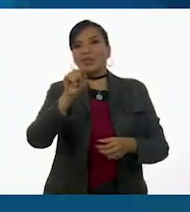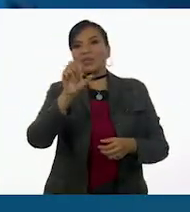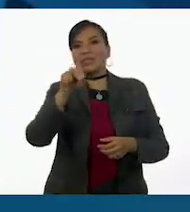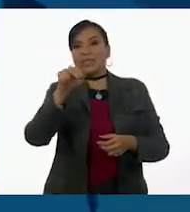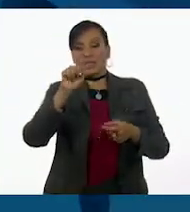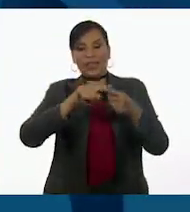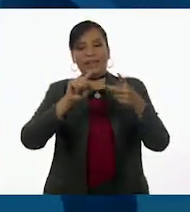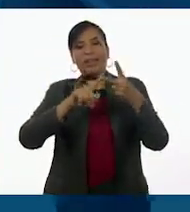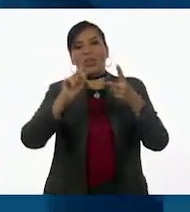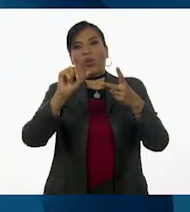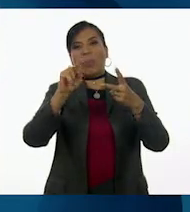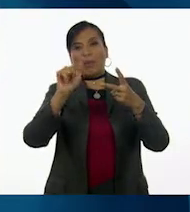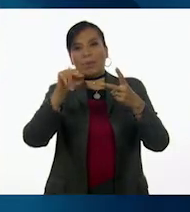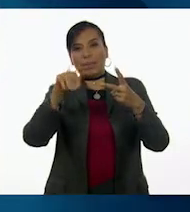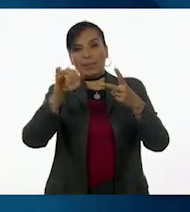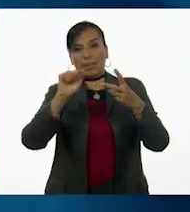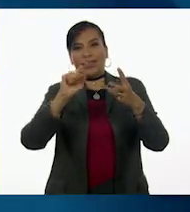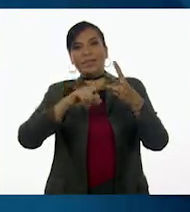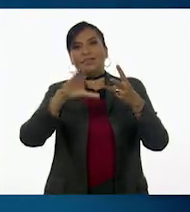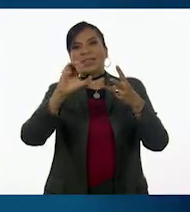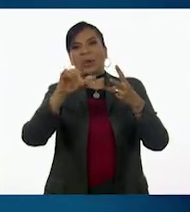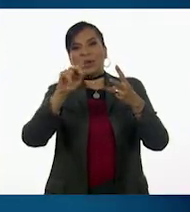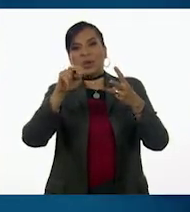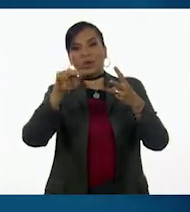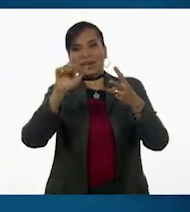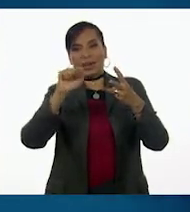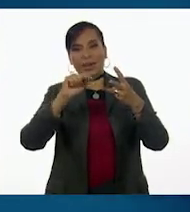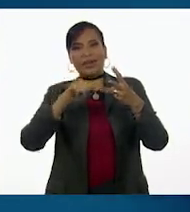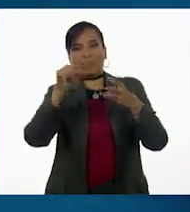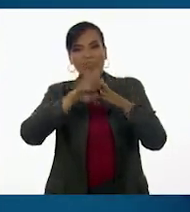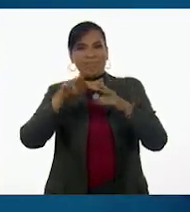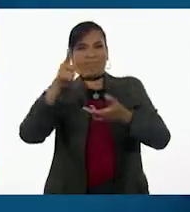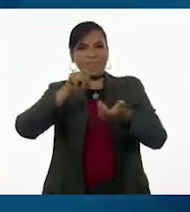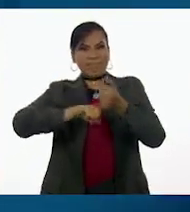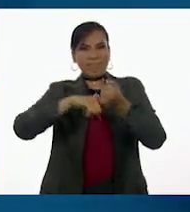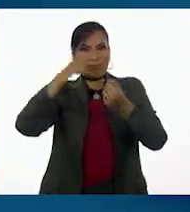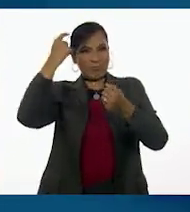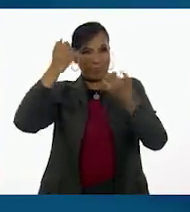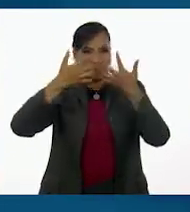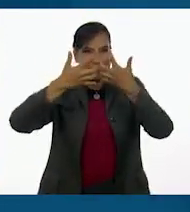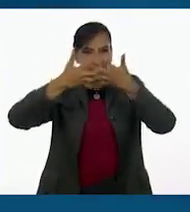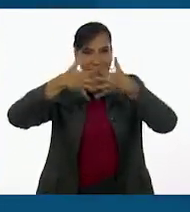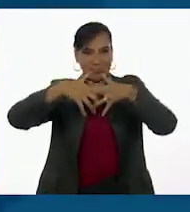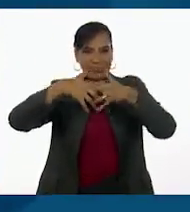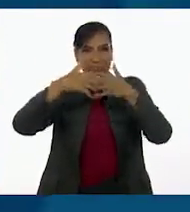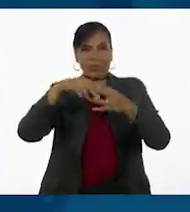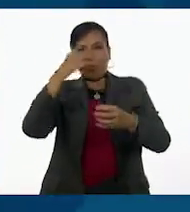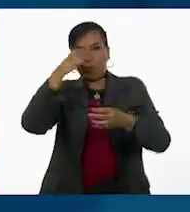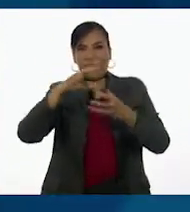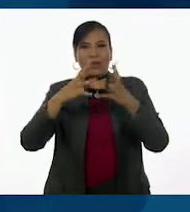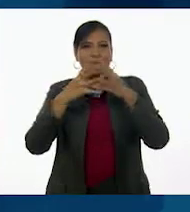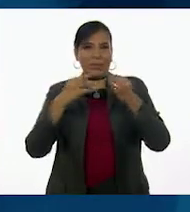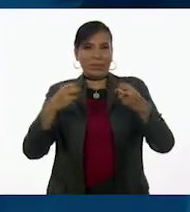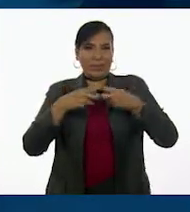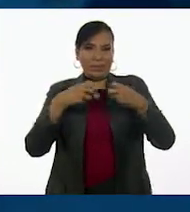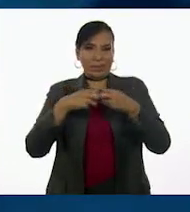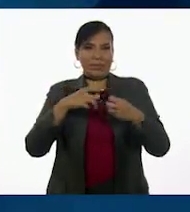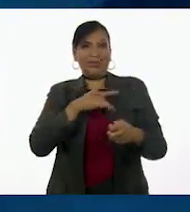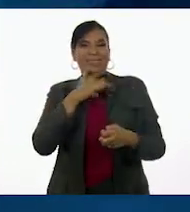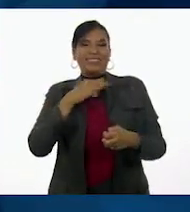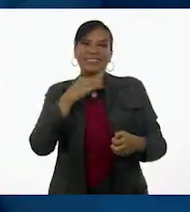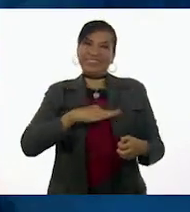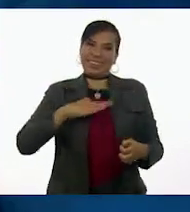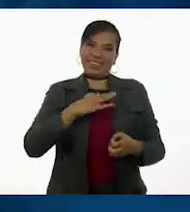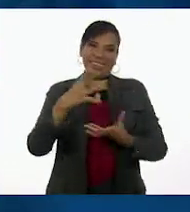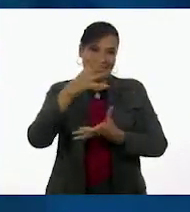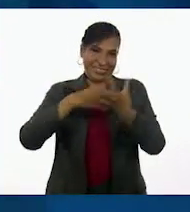dopamina y serotonina. Sustancias químicas que no solo ayudan a contrarrestar el estrés, sino que te hacen sentir muy feliz.